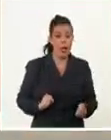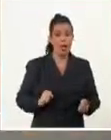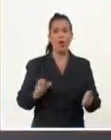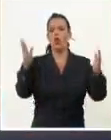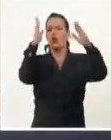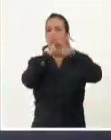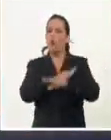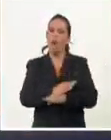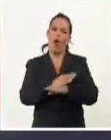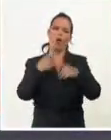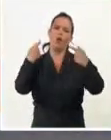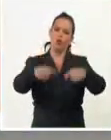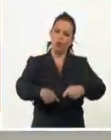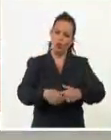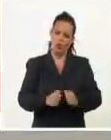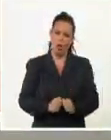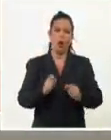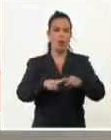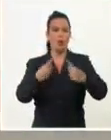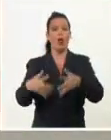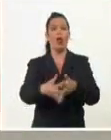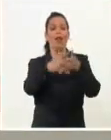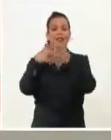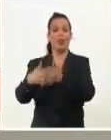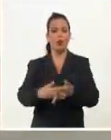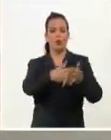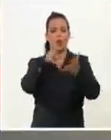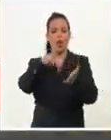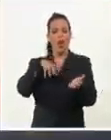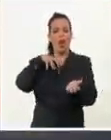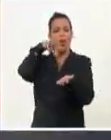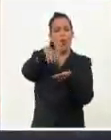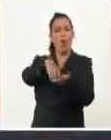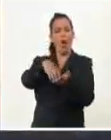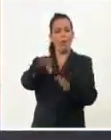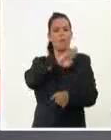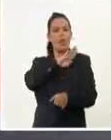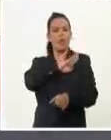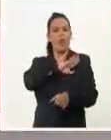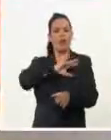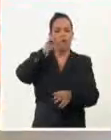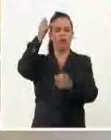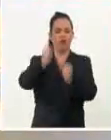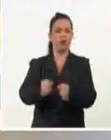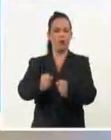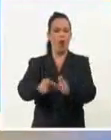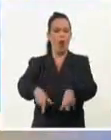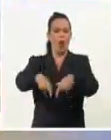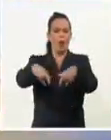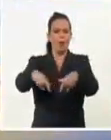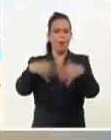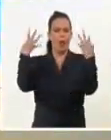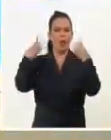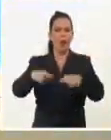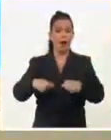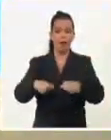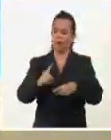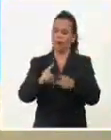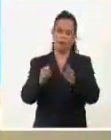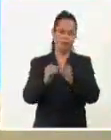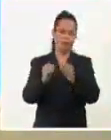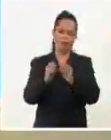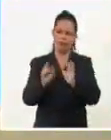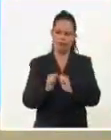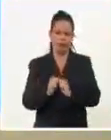militarización y bases militares, no puede hablarse de derechos. Estados Unidos fomenta la fragmentación de nuestras